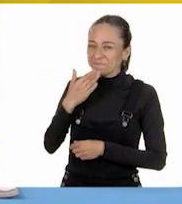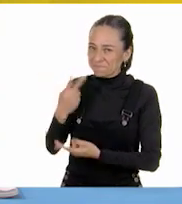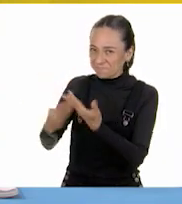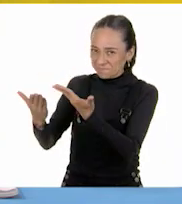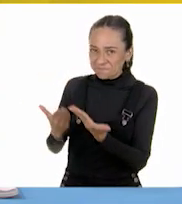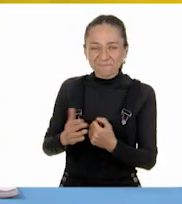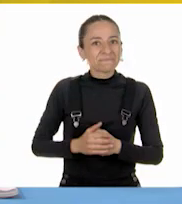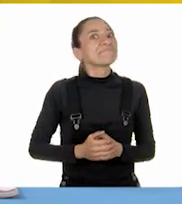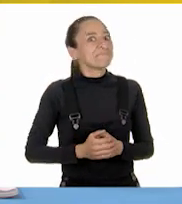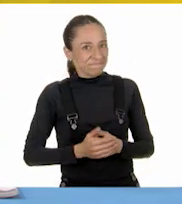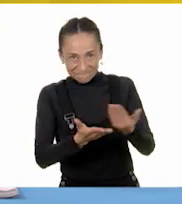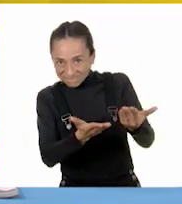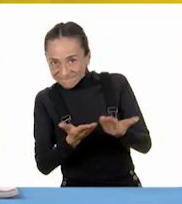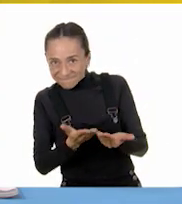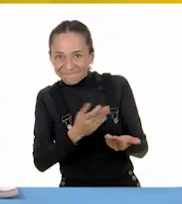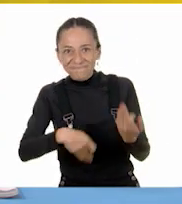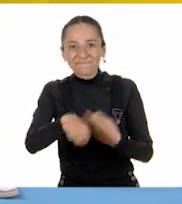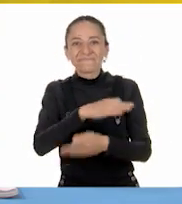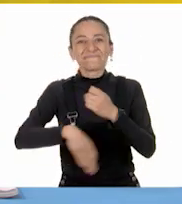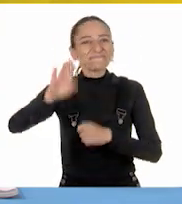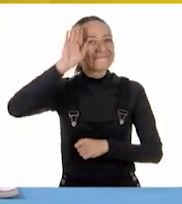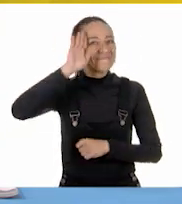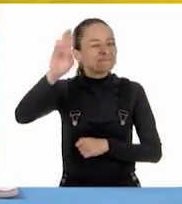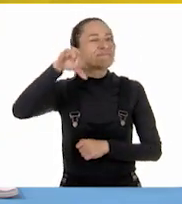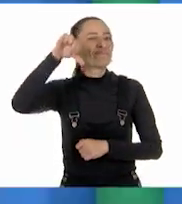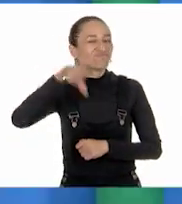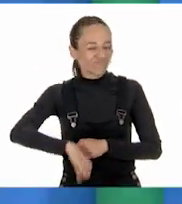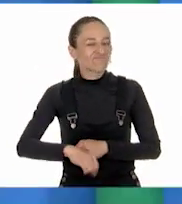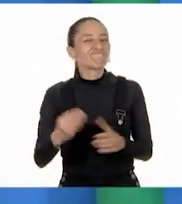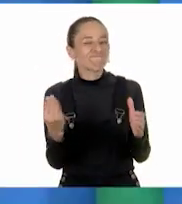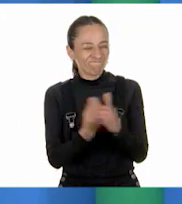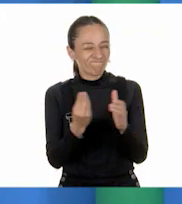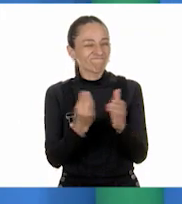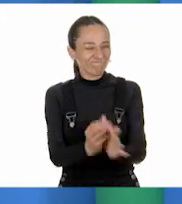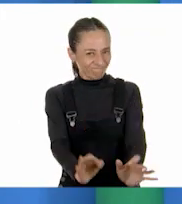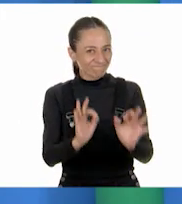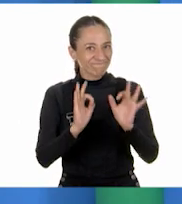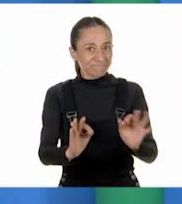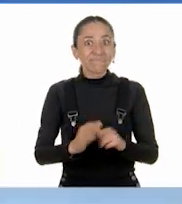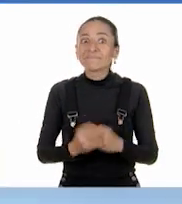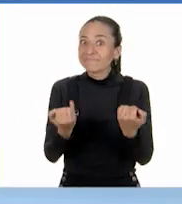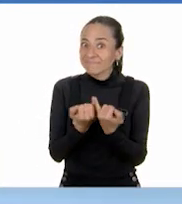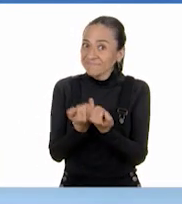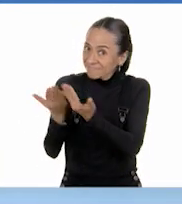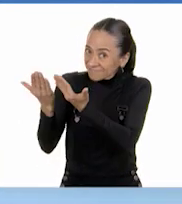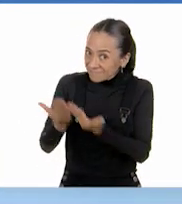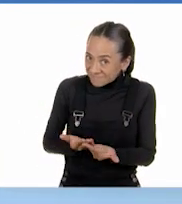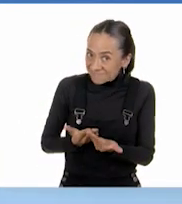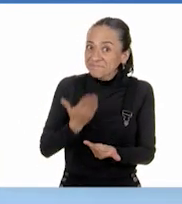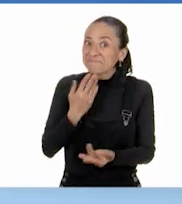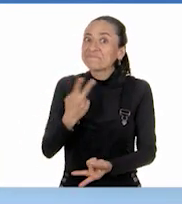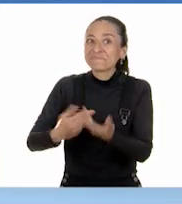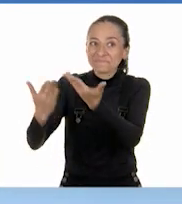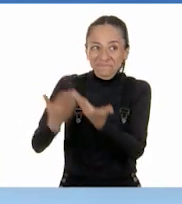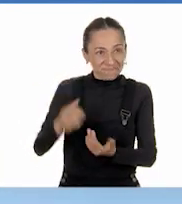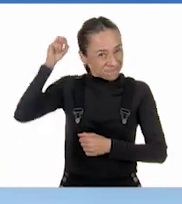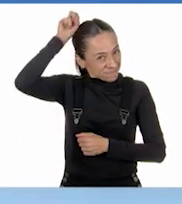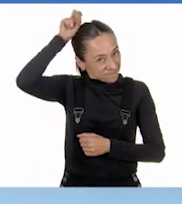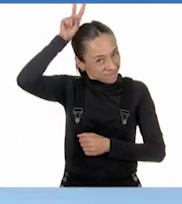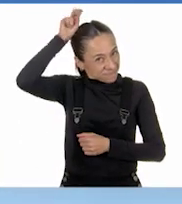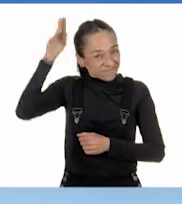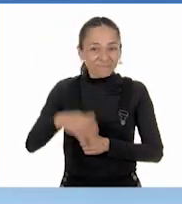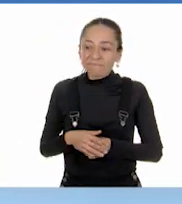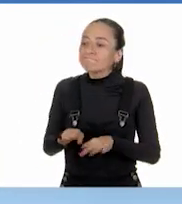Hola a todos. Vamos a tener una gran clase. Y también bienvenido a Raulito. ¿Cómo estás? Hola María, muy bien. Hola